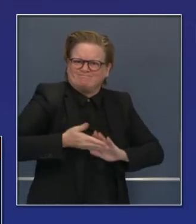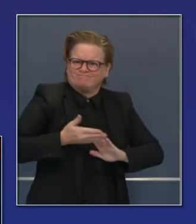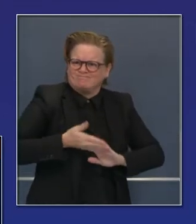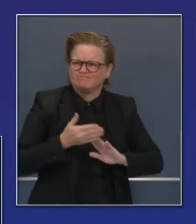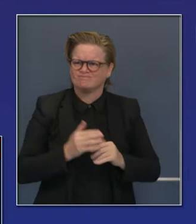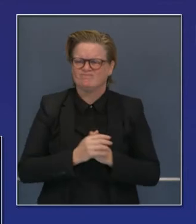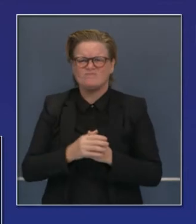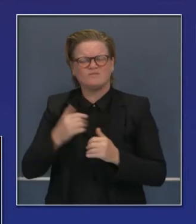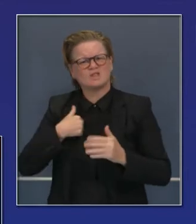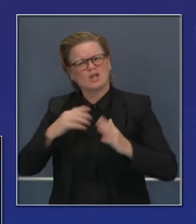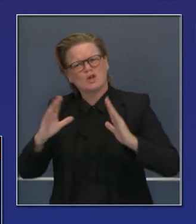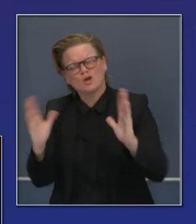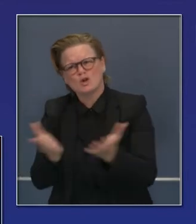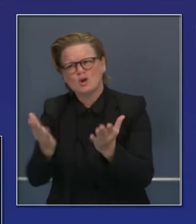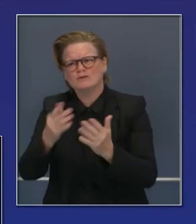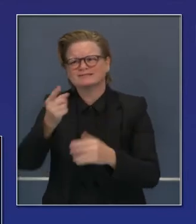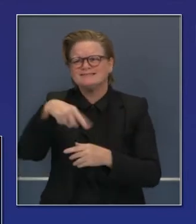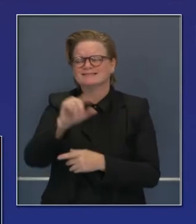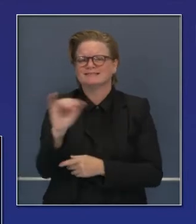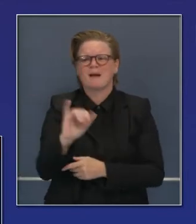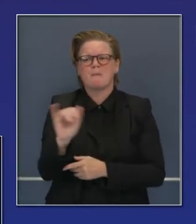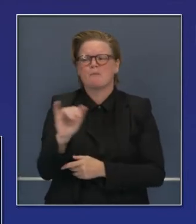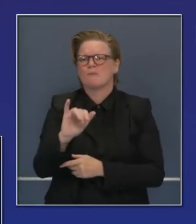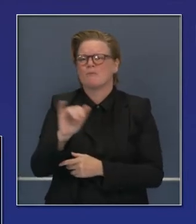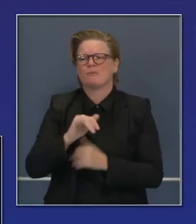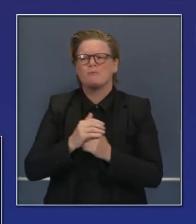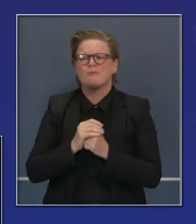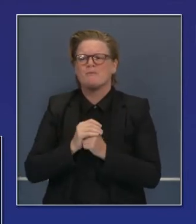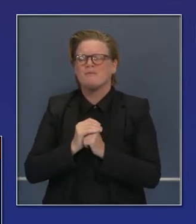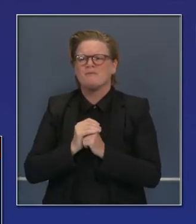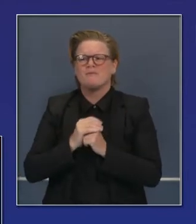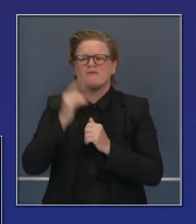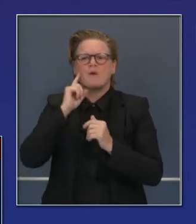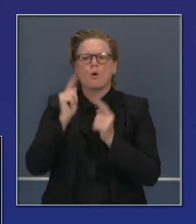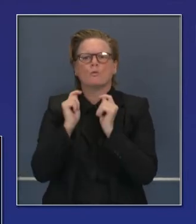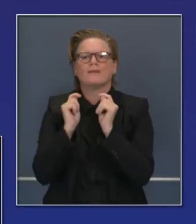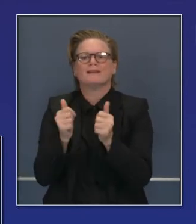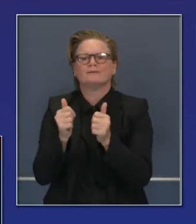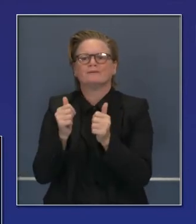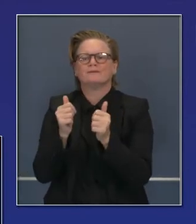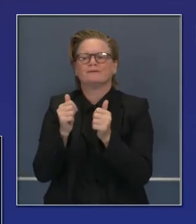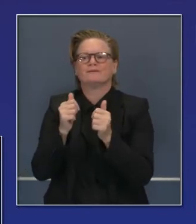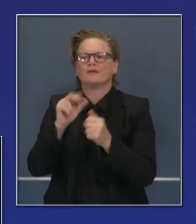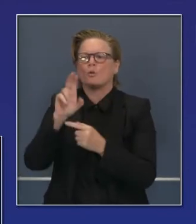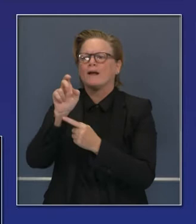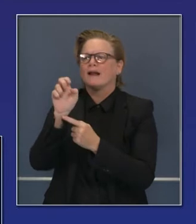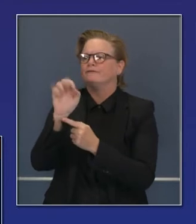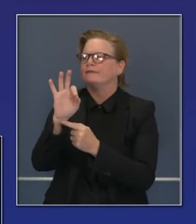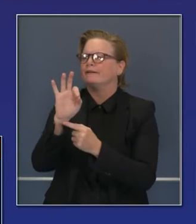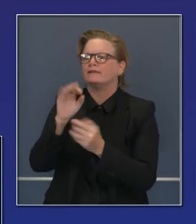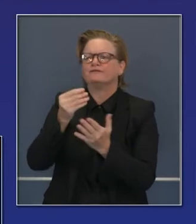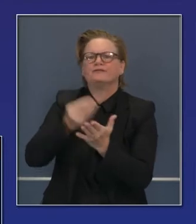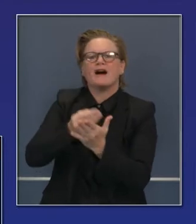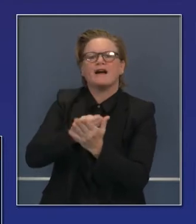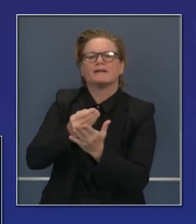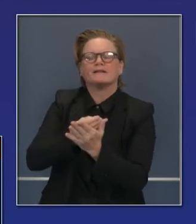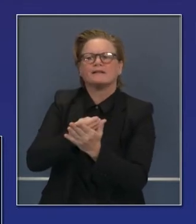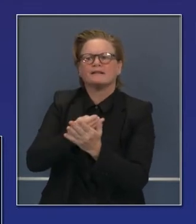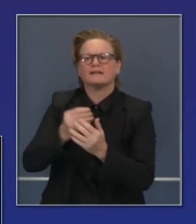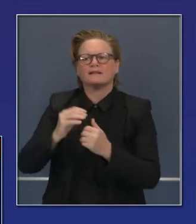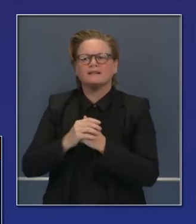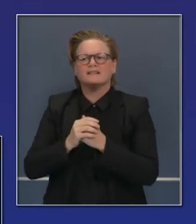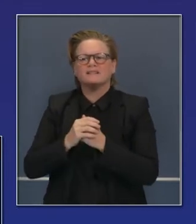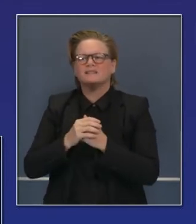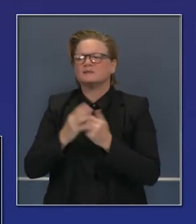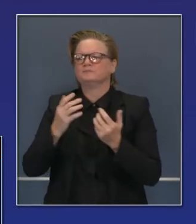instamos a que hagan lo mismo para aprender más sobre la ayuda inmediata que pueden recibir. Si no tiene relaciones tradicionales